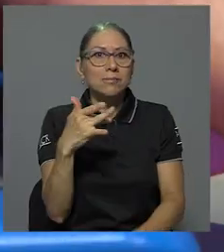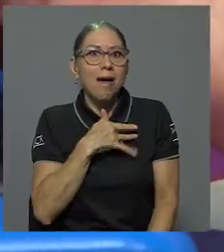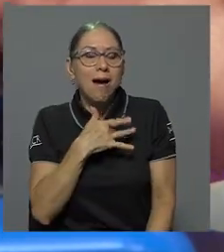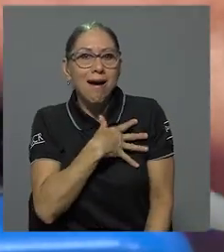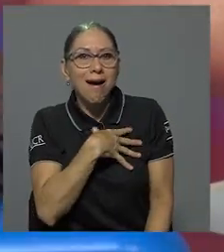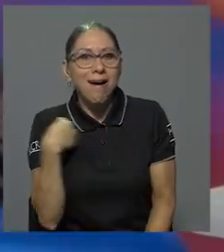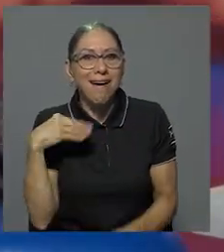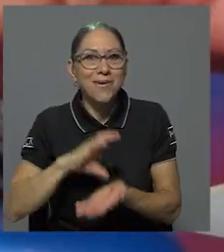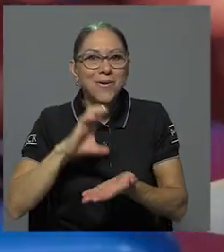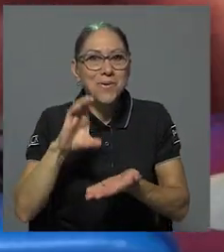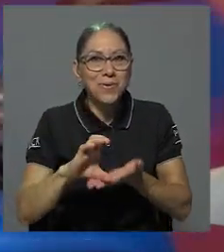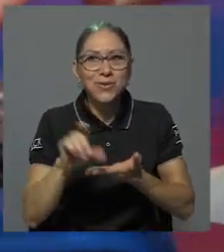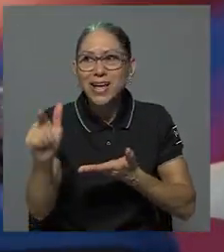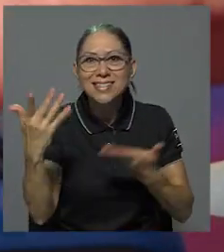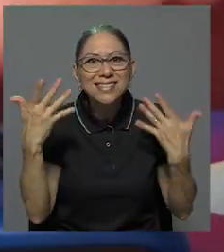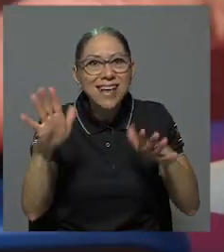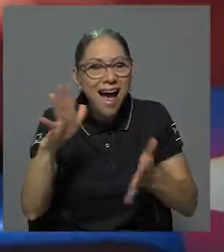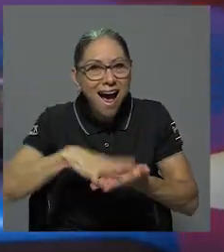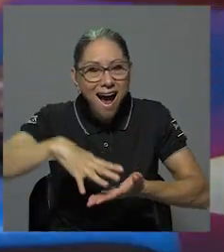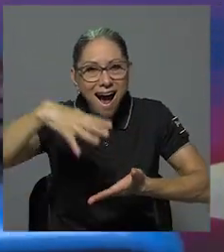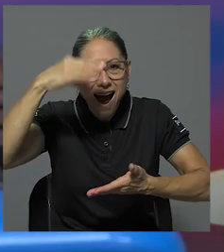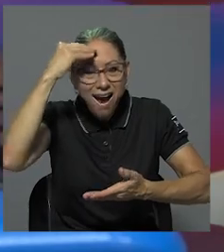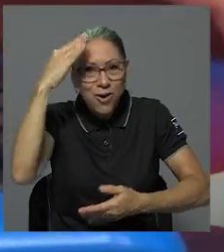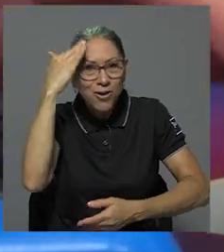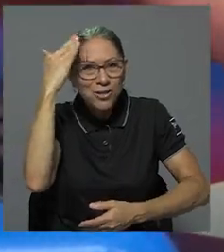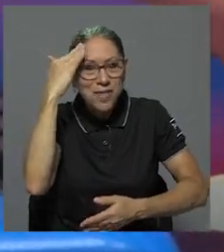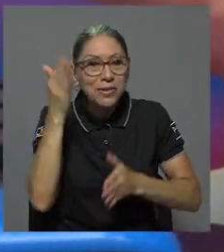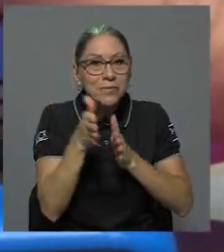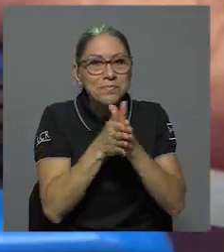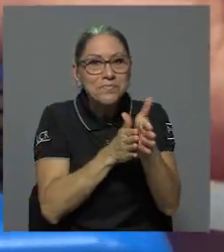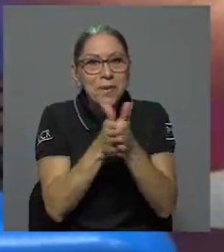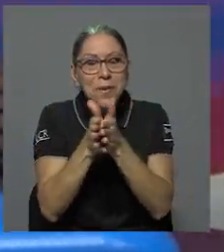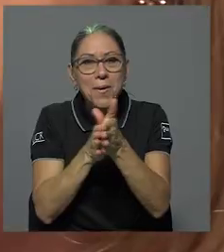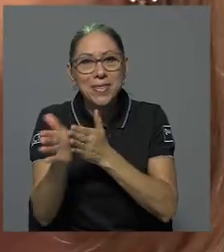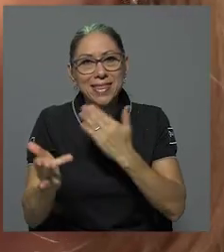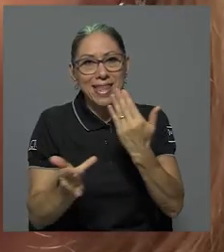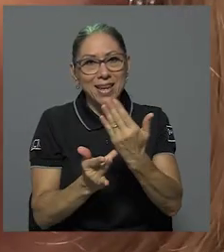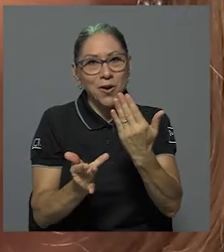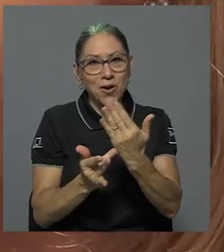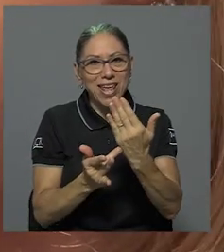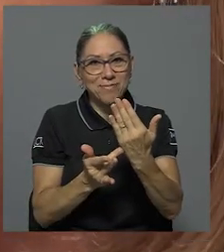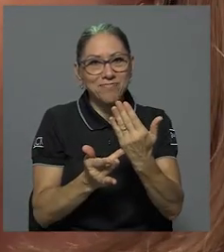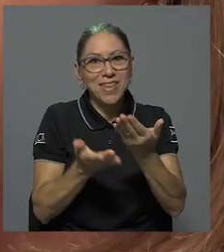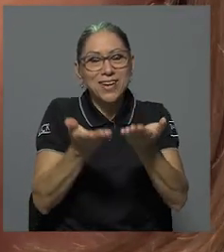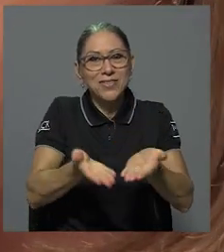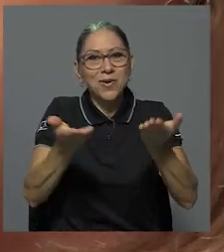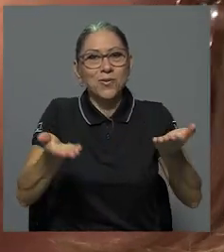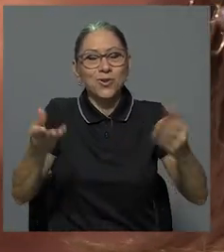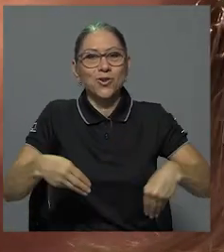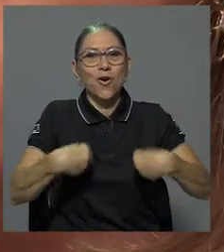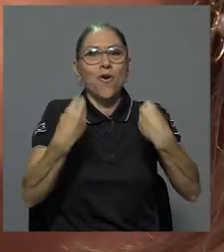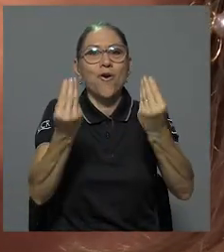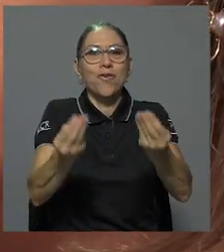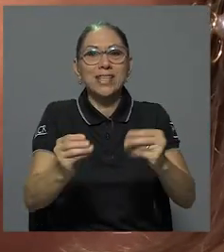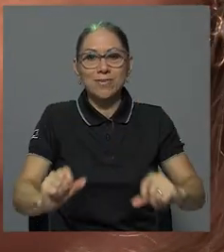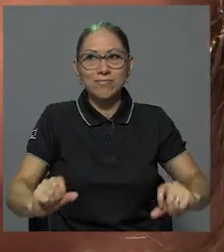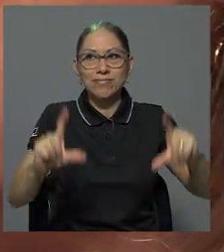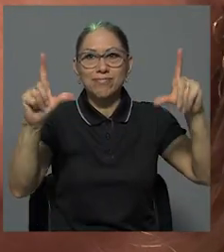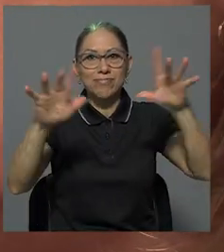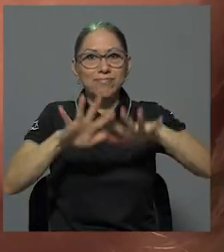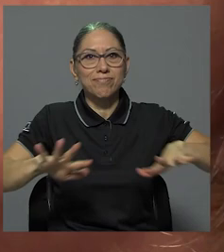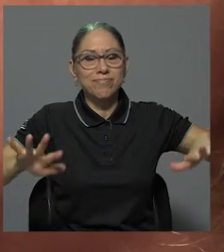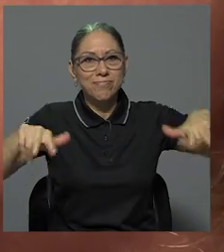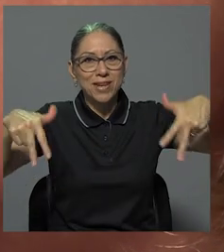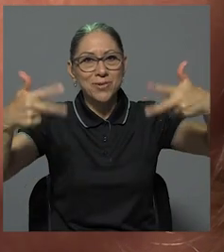porque han ampliado sus conocimientos y han sacado provecho de la tecnología y los recursos que ofrecen los entornos virtuales.